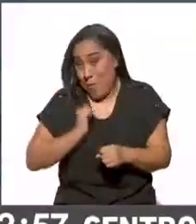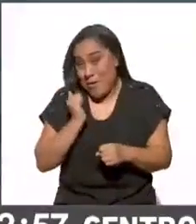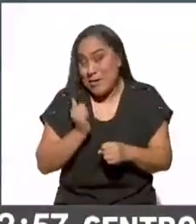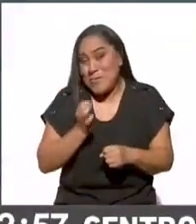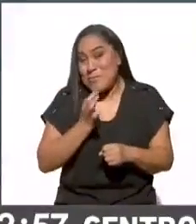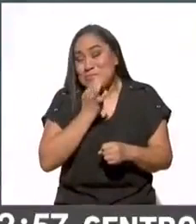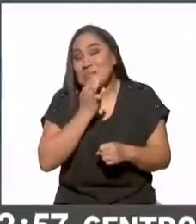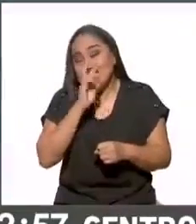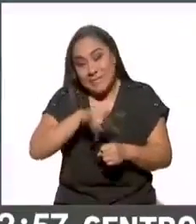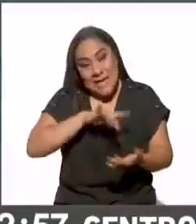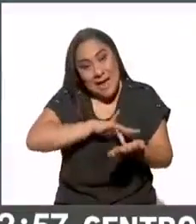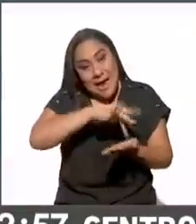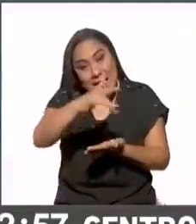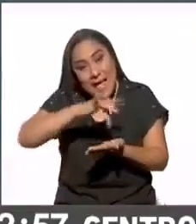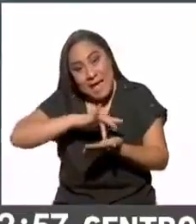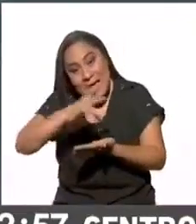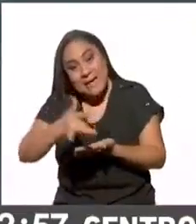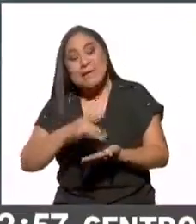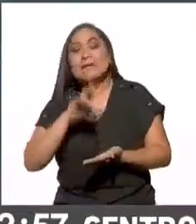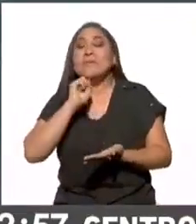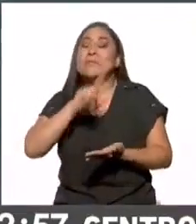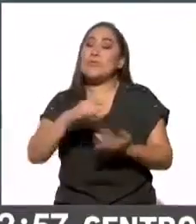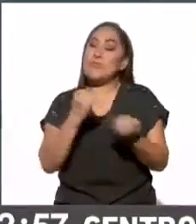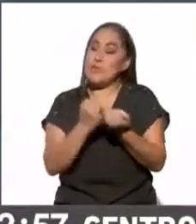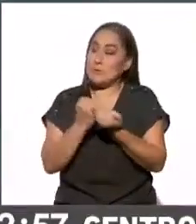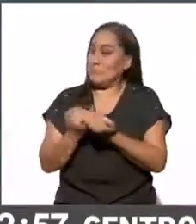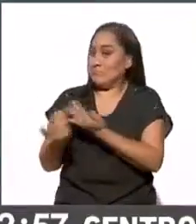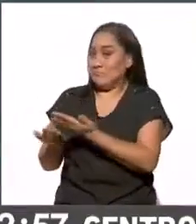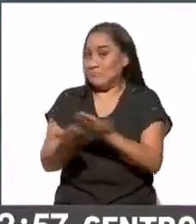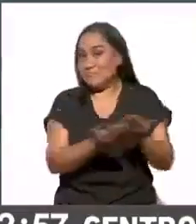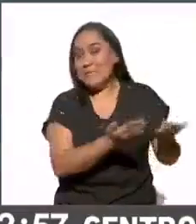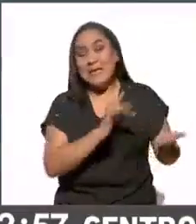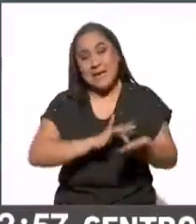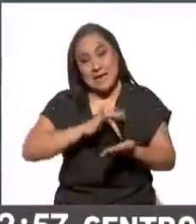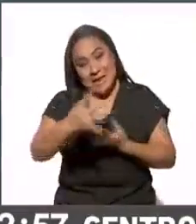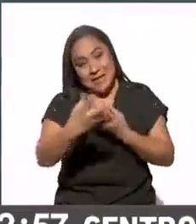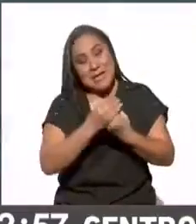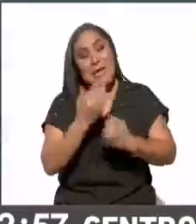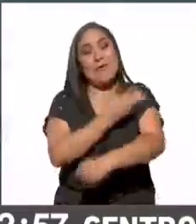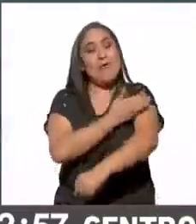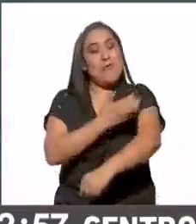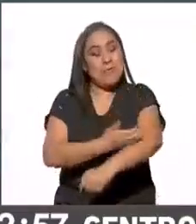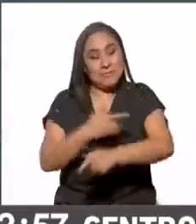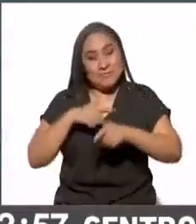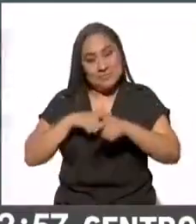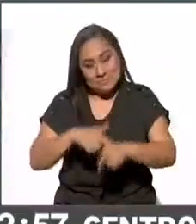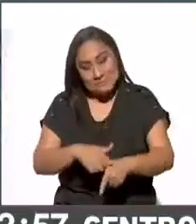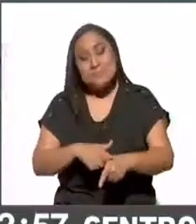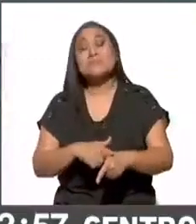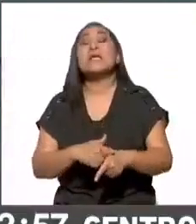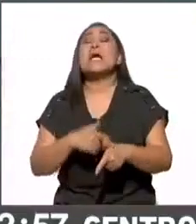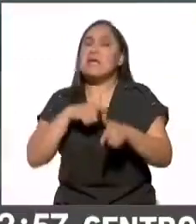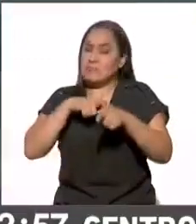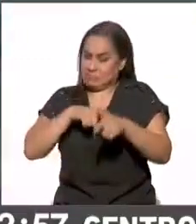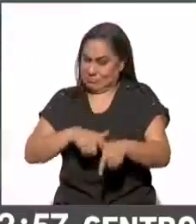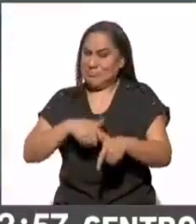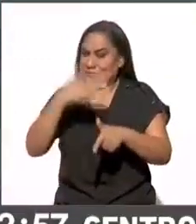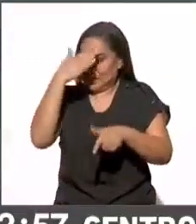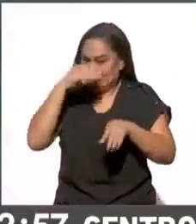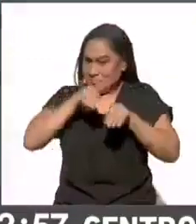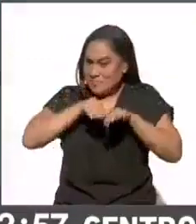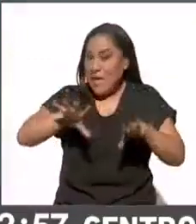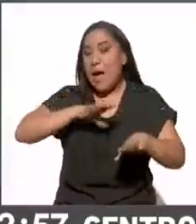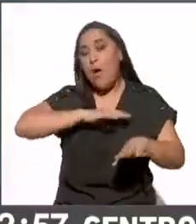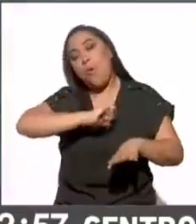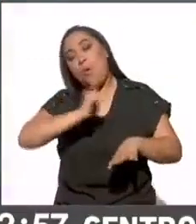para agradecerle al auditorio. Yo les quiero agradecer también a ustedes que nos hayan acompañado. Por supuesto, la transmisión va a continuar con